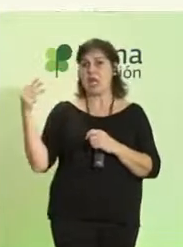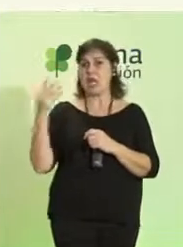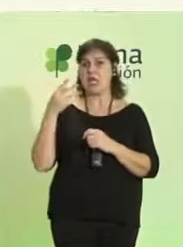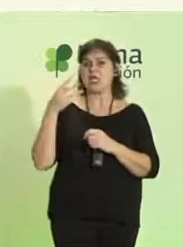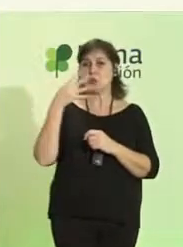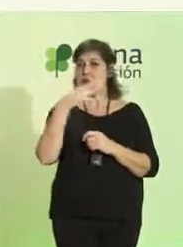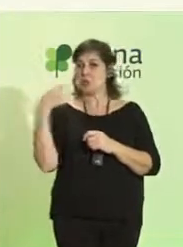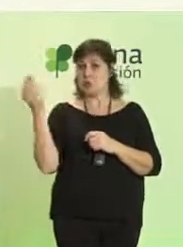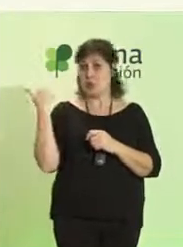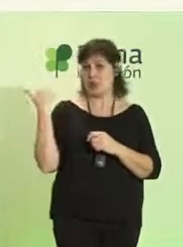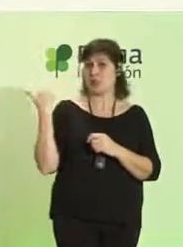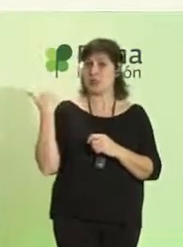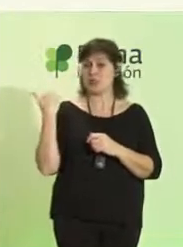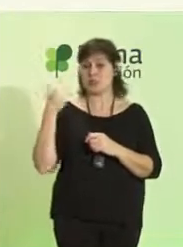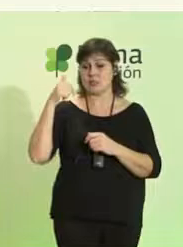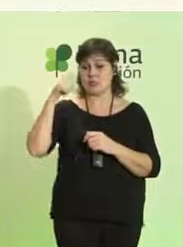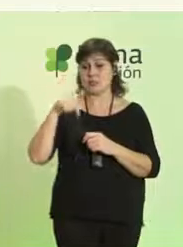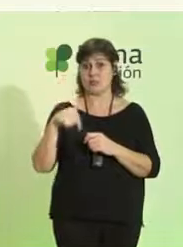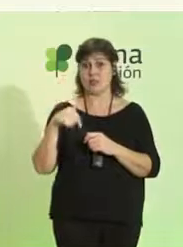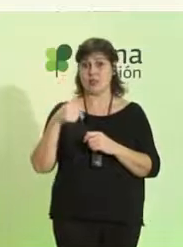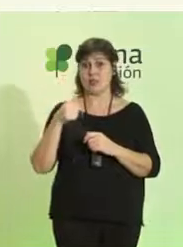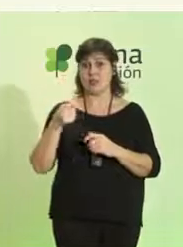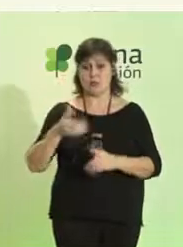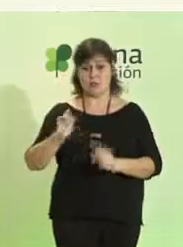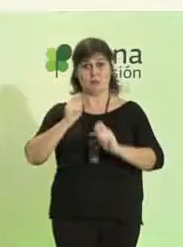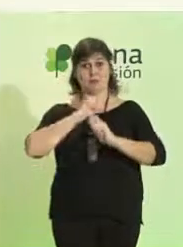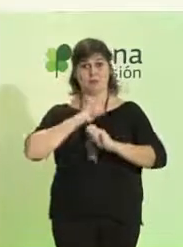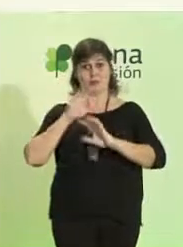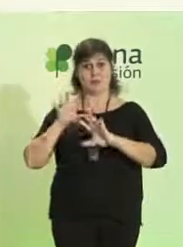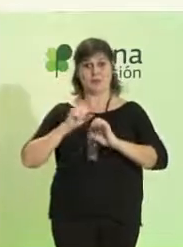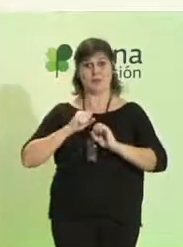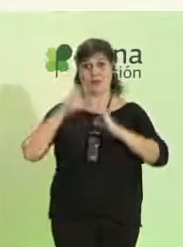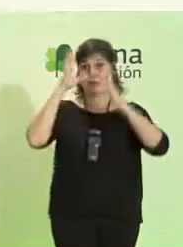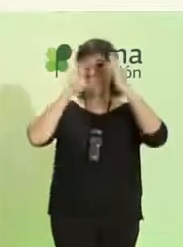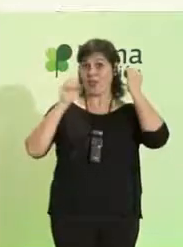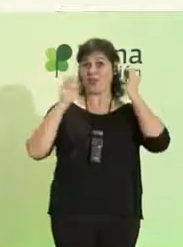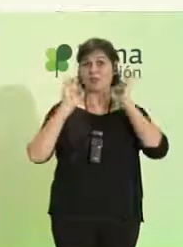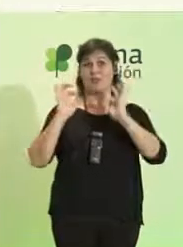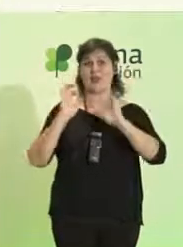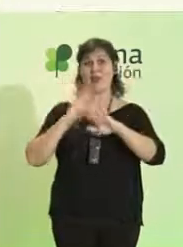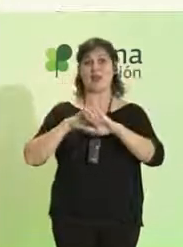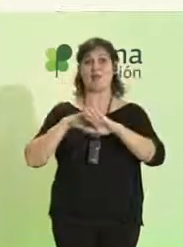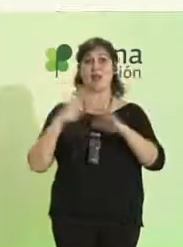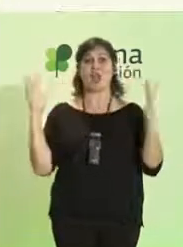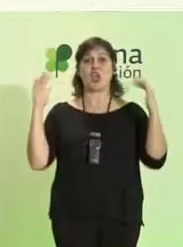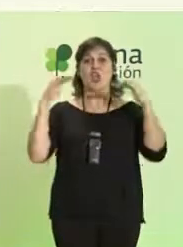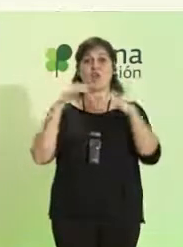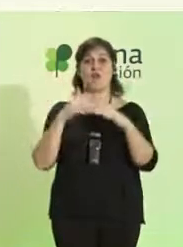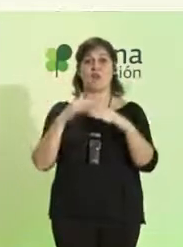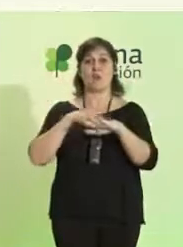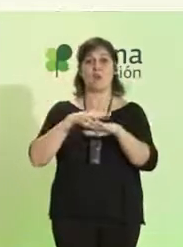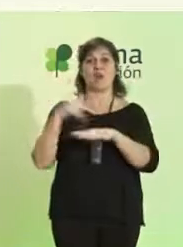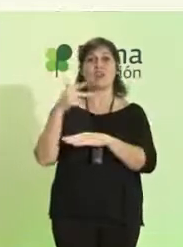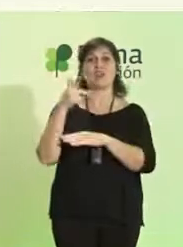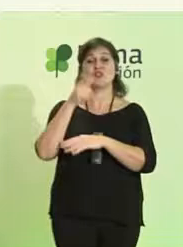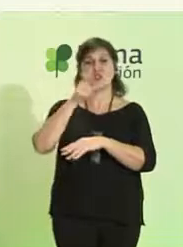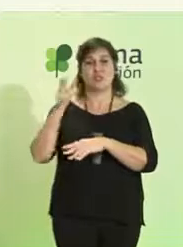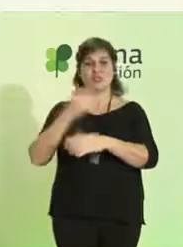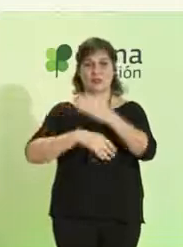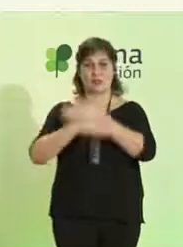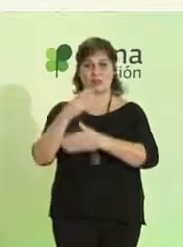cuatro semanas me nombraron en este puesto como embajador en misión especial para la Convención sobre los Derechos de las Personas con Discapacidad.